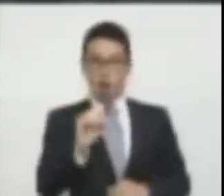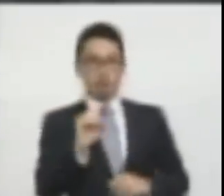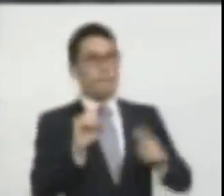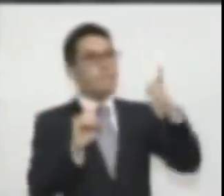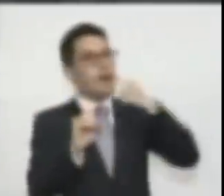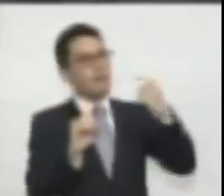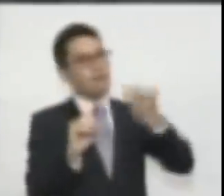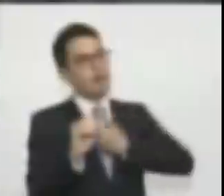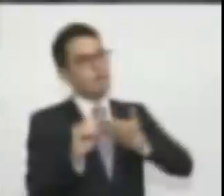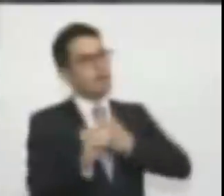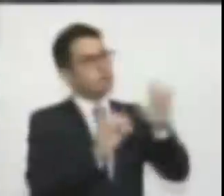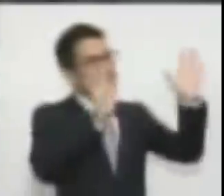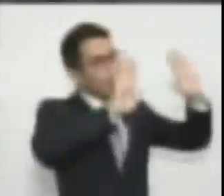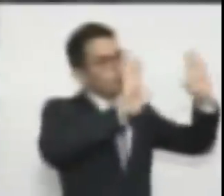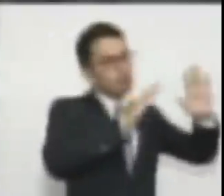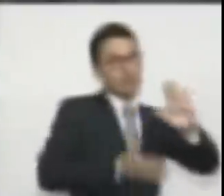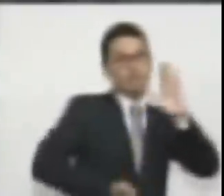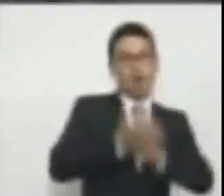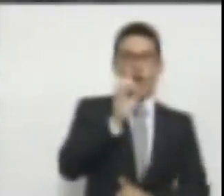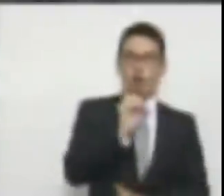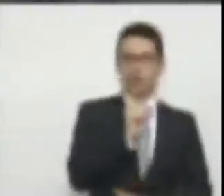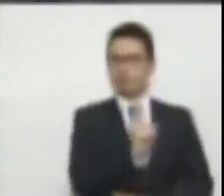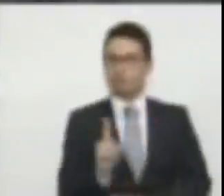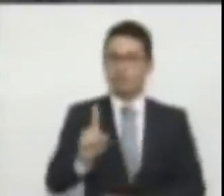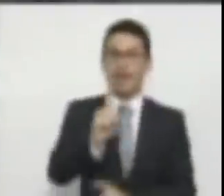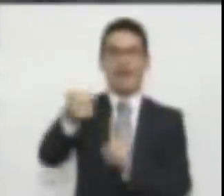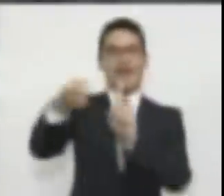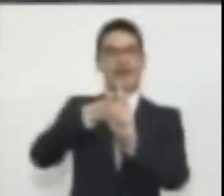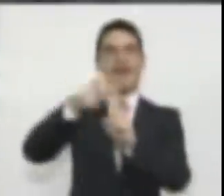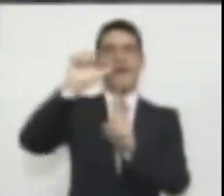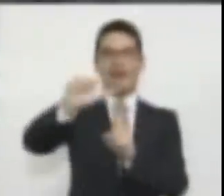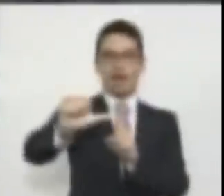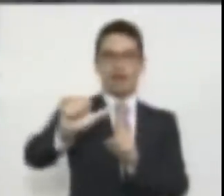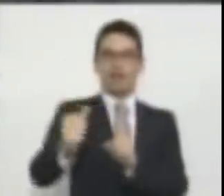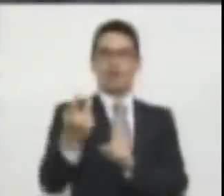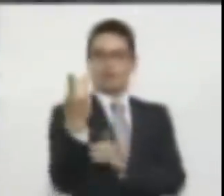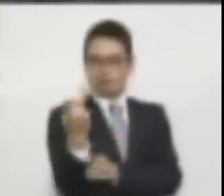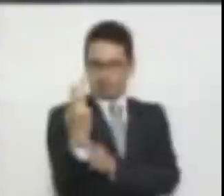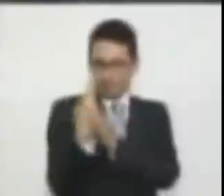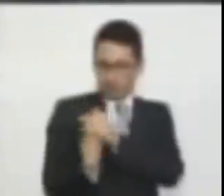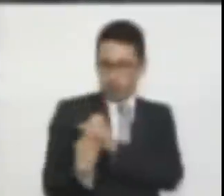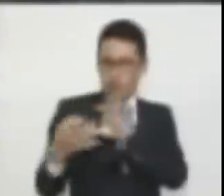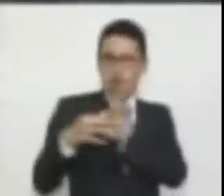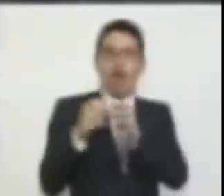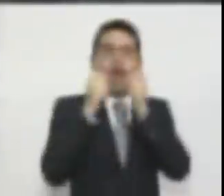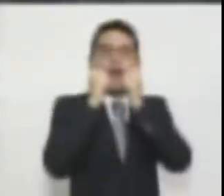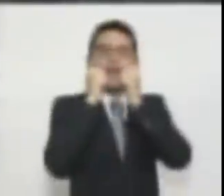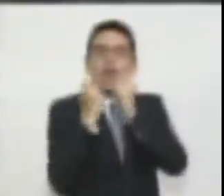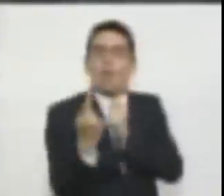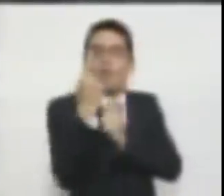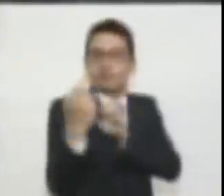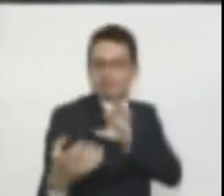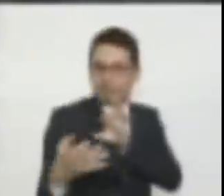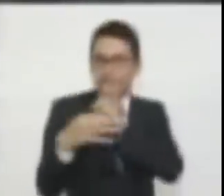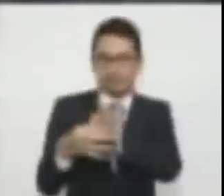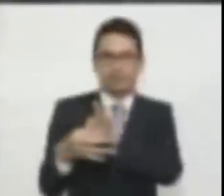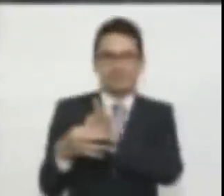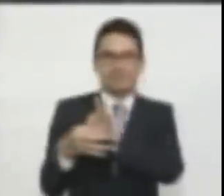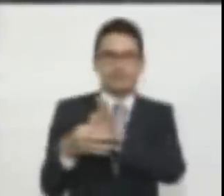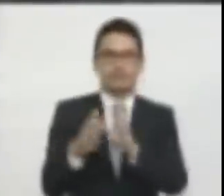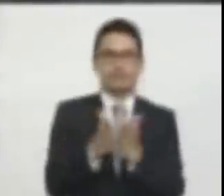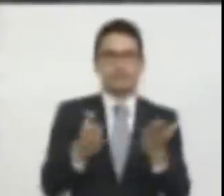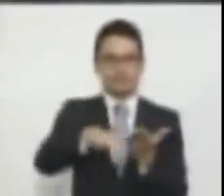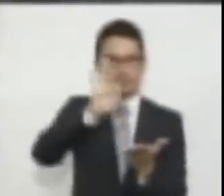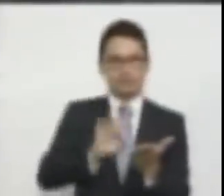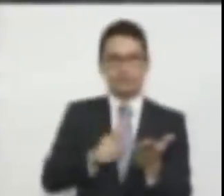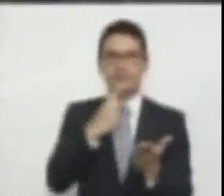su madre y se unirá a su mujer y serán una sola carne. Ahí está la definición del